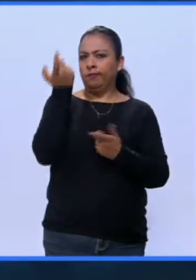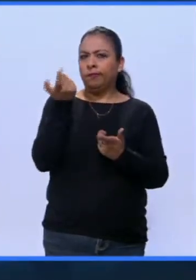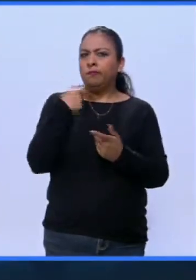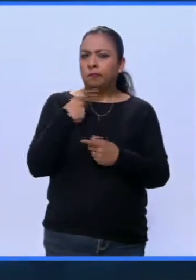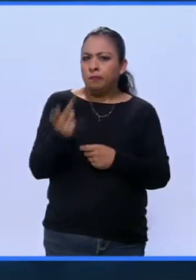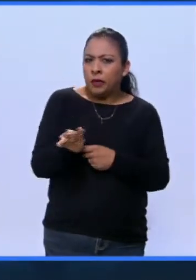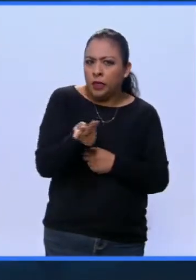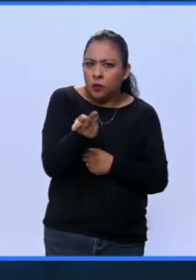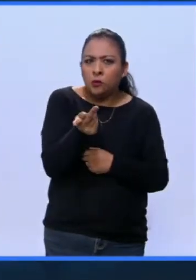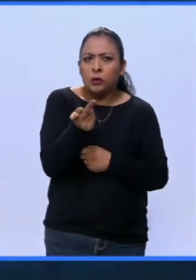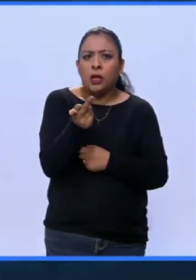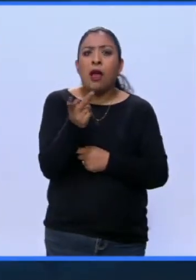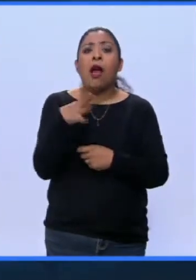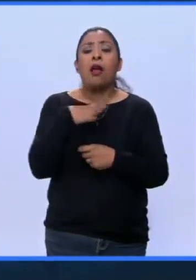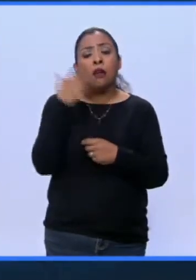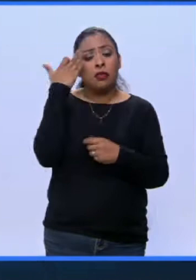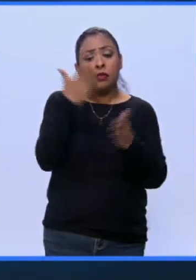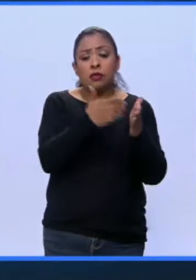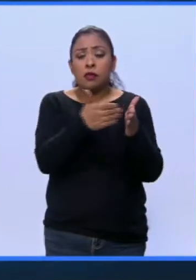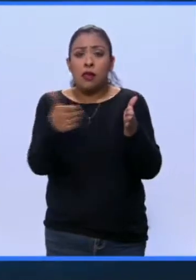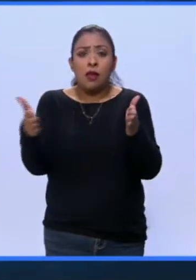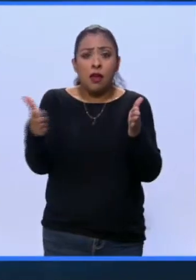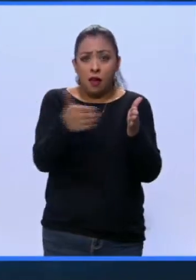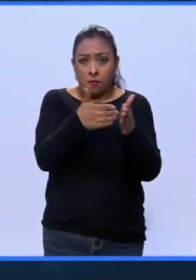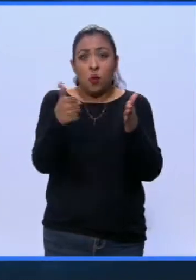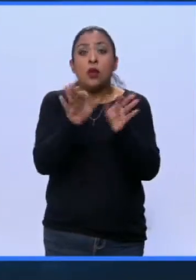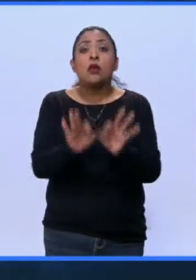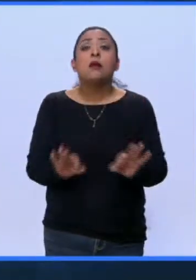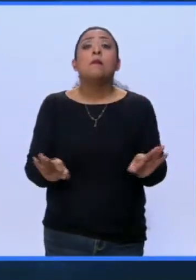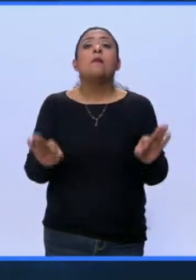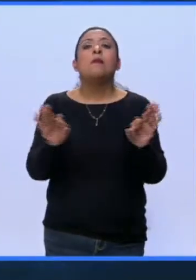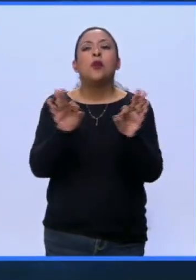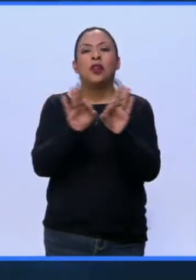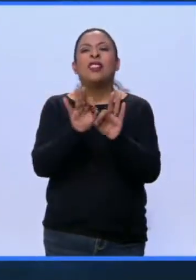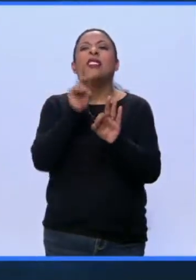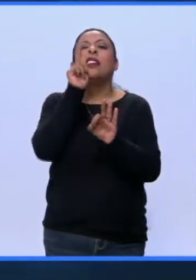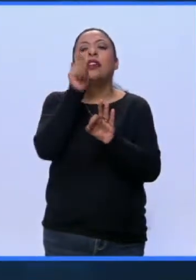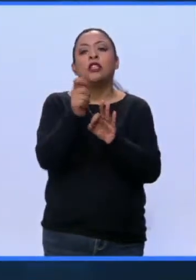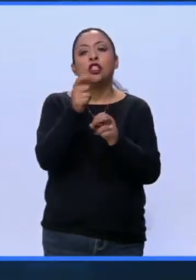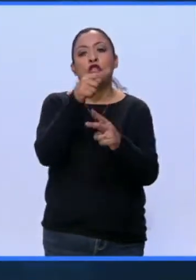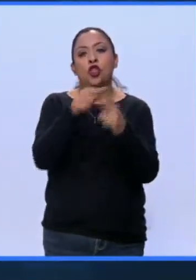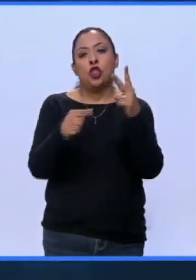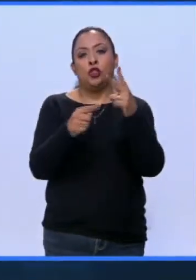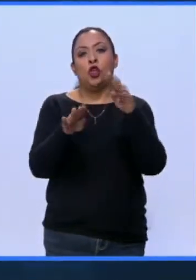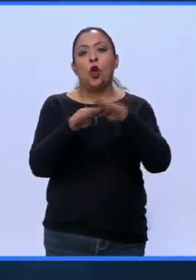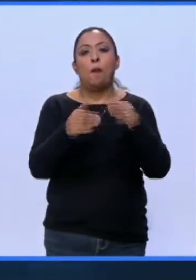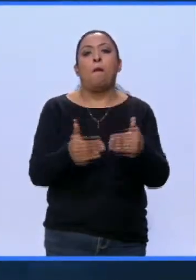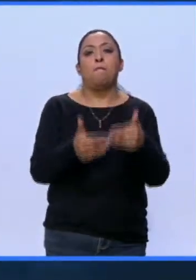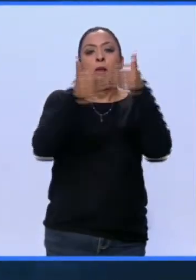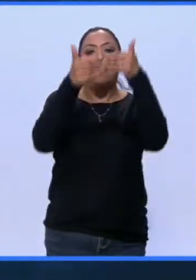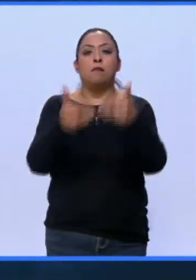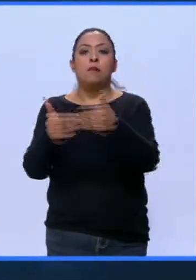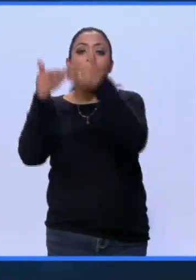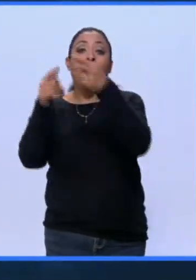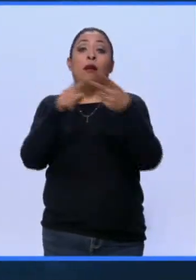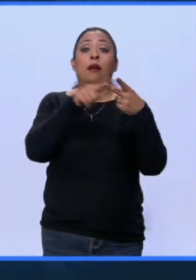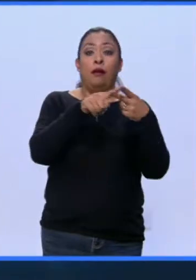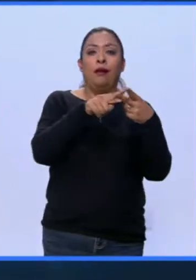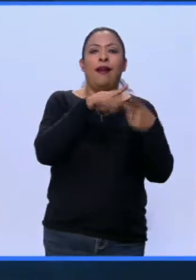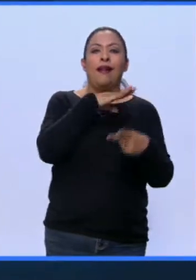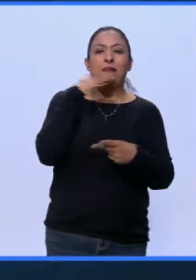ante el fil de una era marcada simbólicamente por dos muros, el de Berlín,